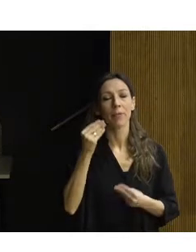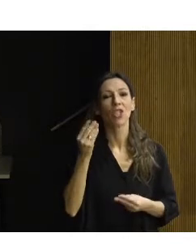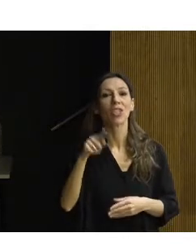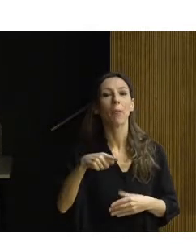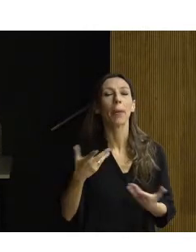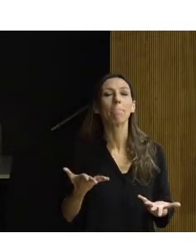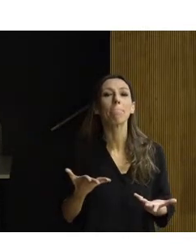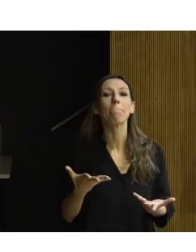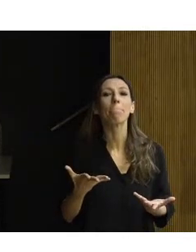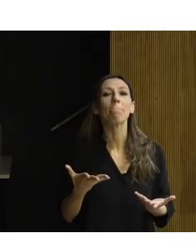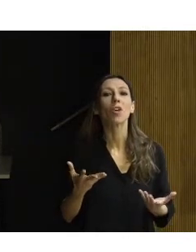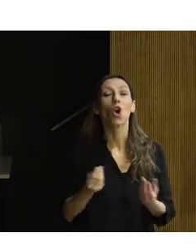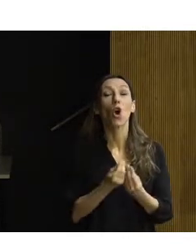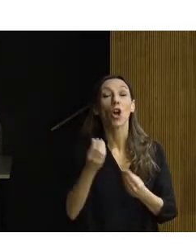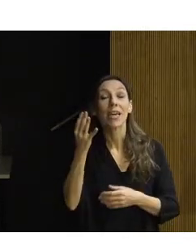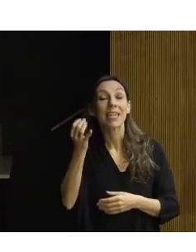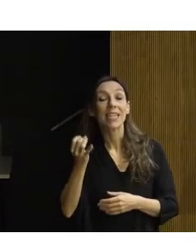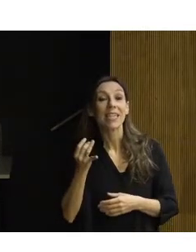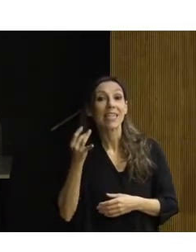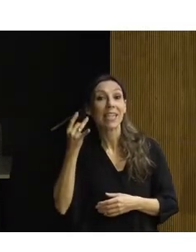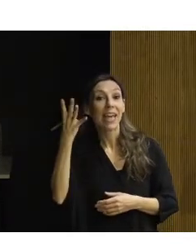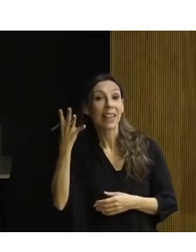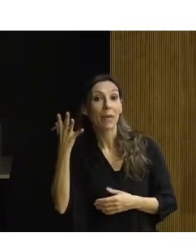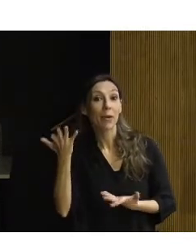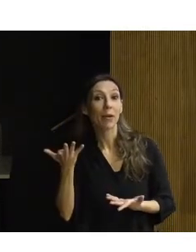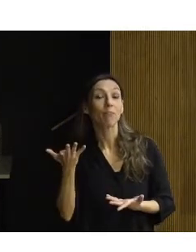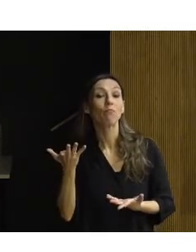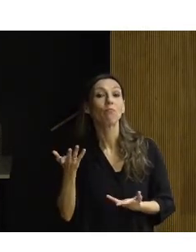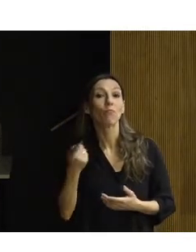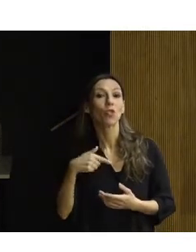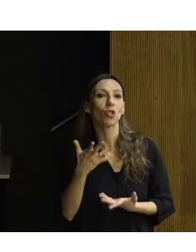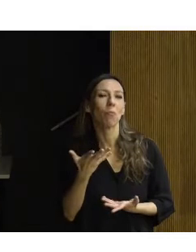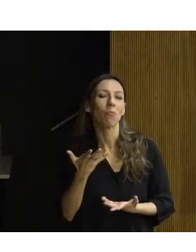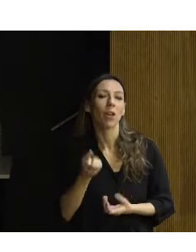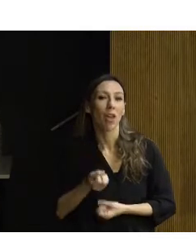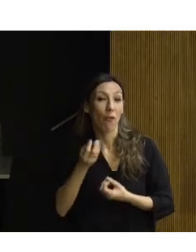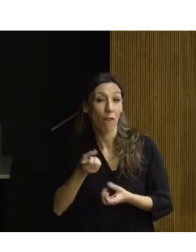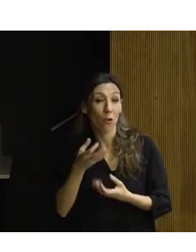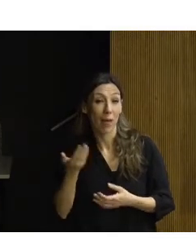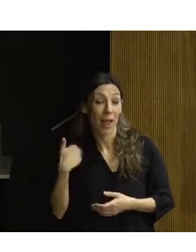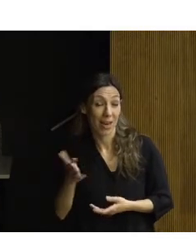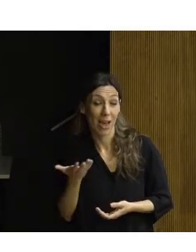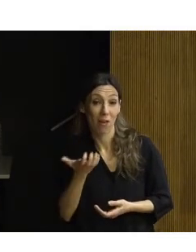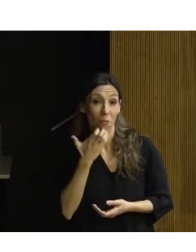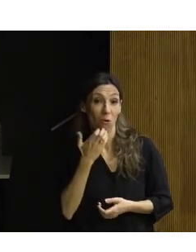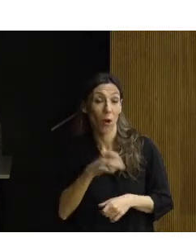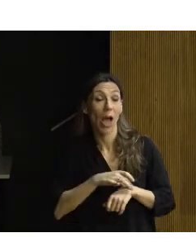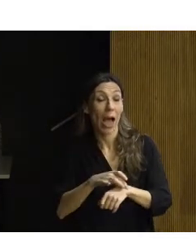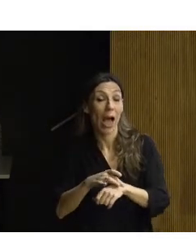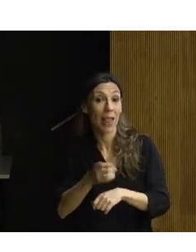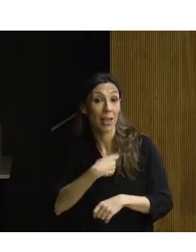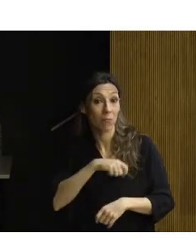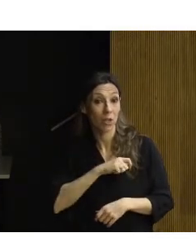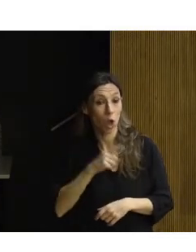se junta con otras iniciativas, por ejemplo, que en ese sentido estamos tomando como la Agenda Urbana Española, en la que, evidentemente, las ciudades